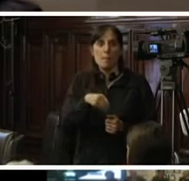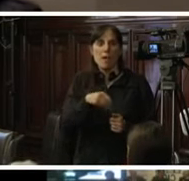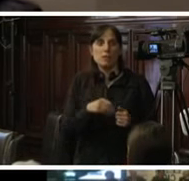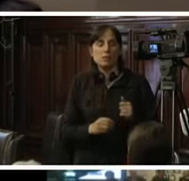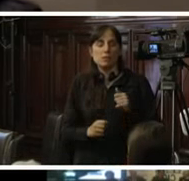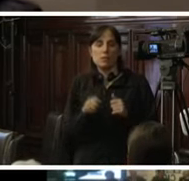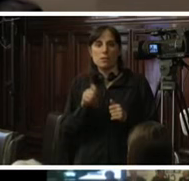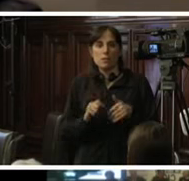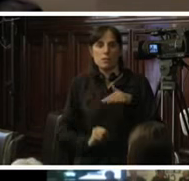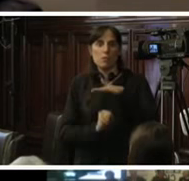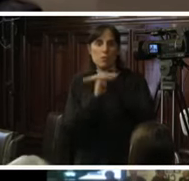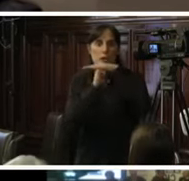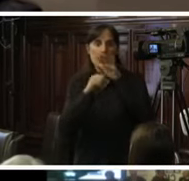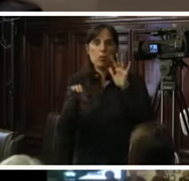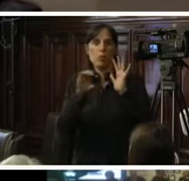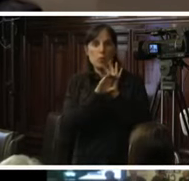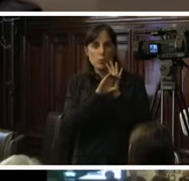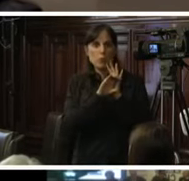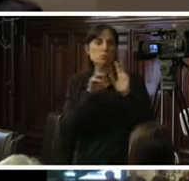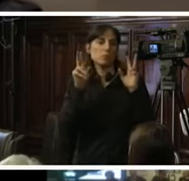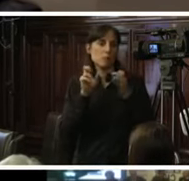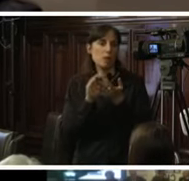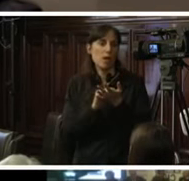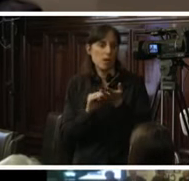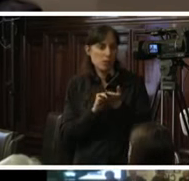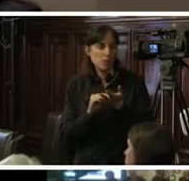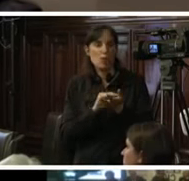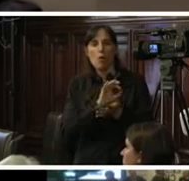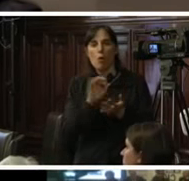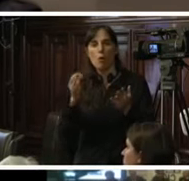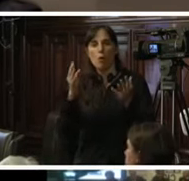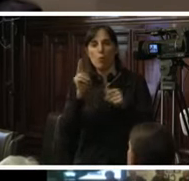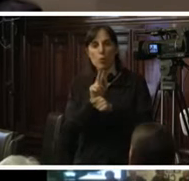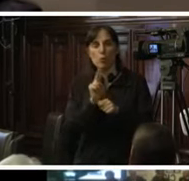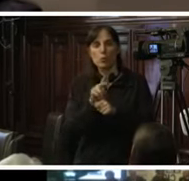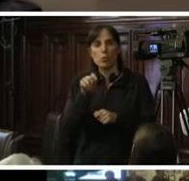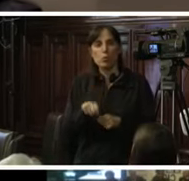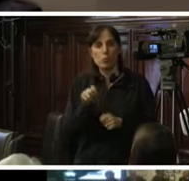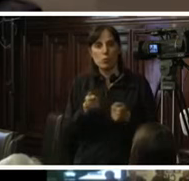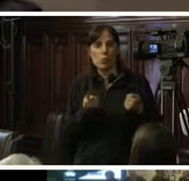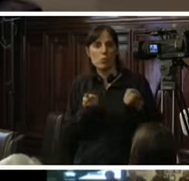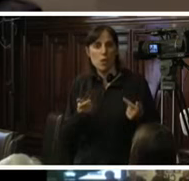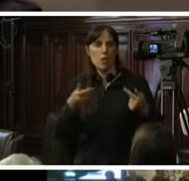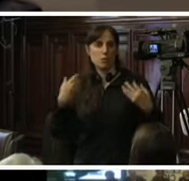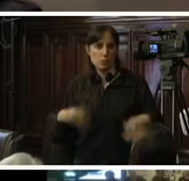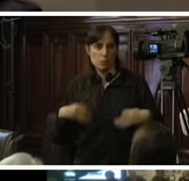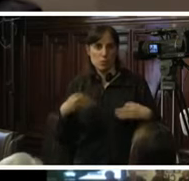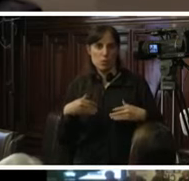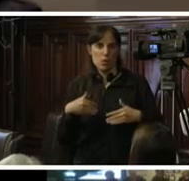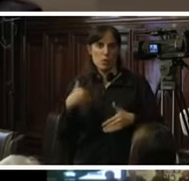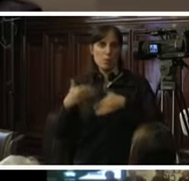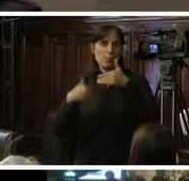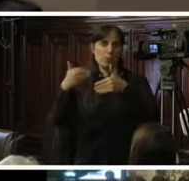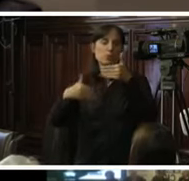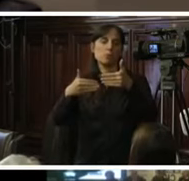los procesos de orden administrativo e incluso los de control político en el Congreso de las garantías del debido proceso y deben